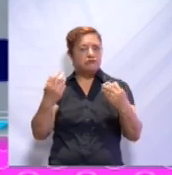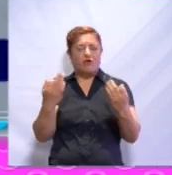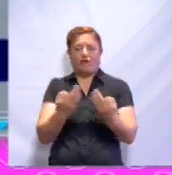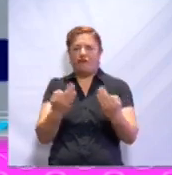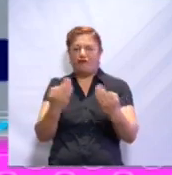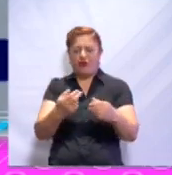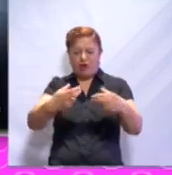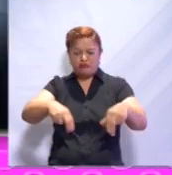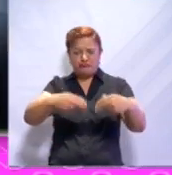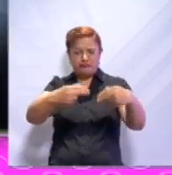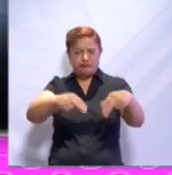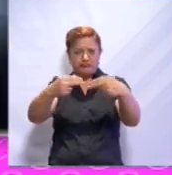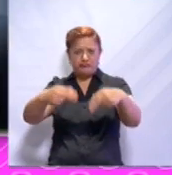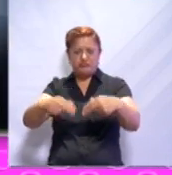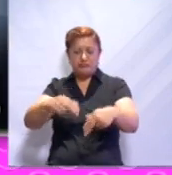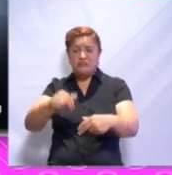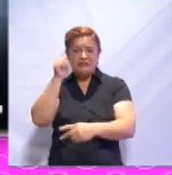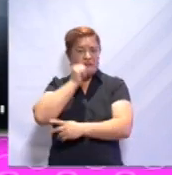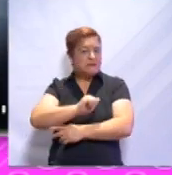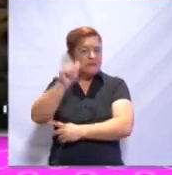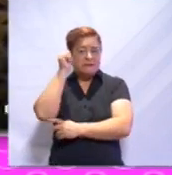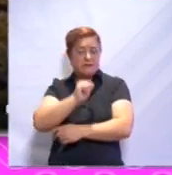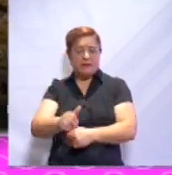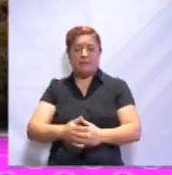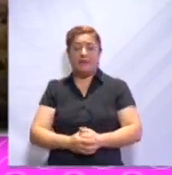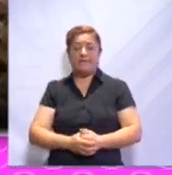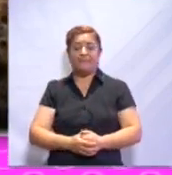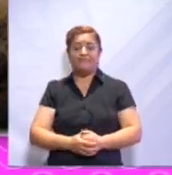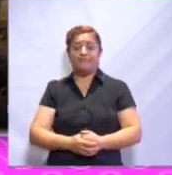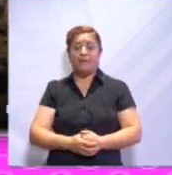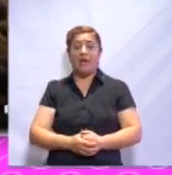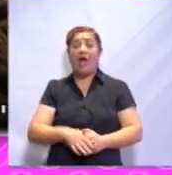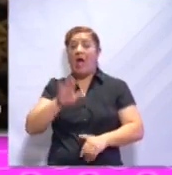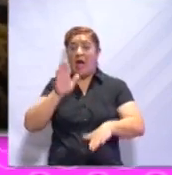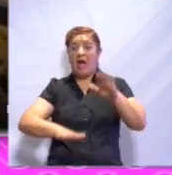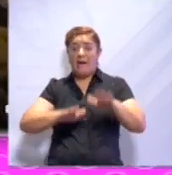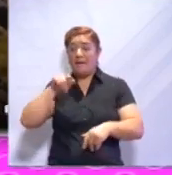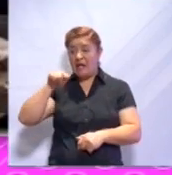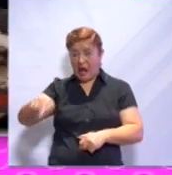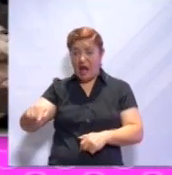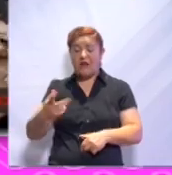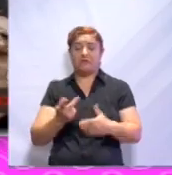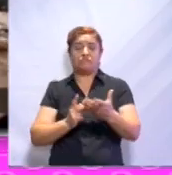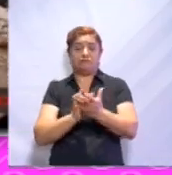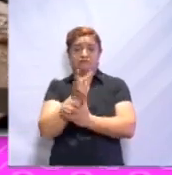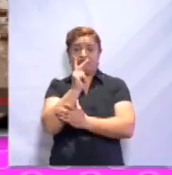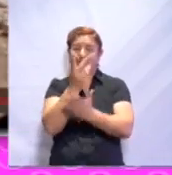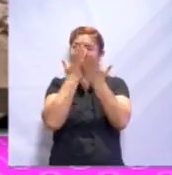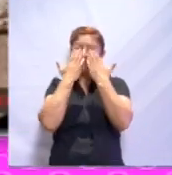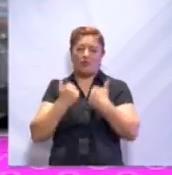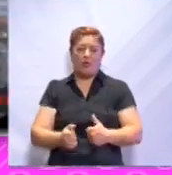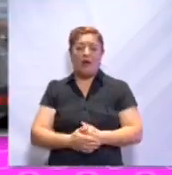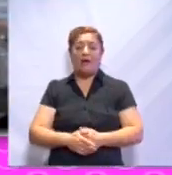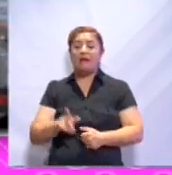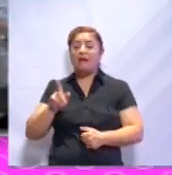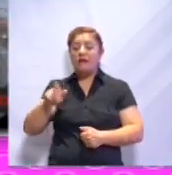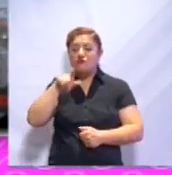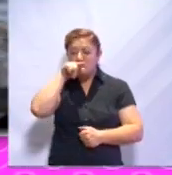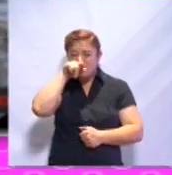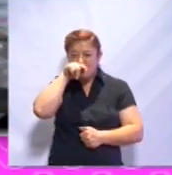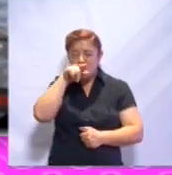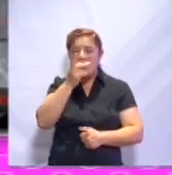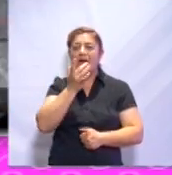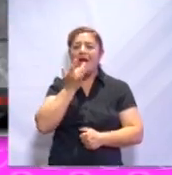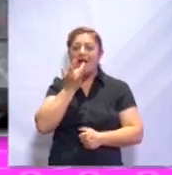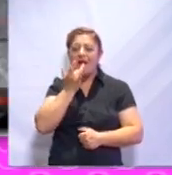todo el año. Por lo general, en estas regiones no hay vegetación. El cóndor, la rana